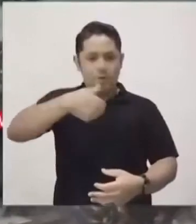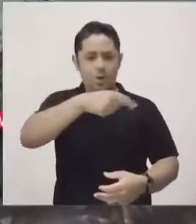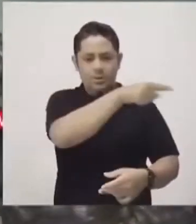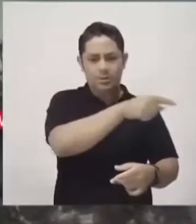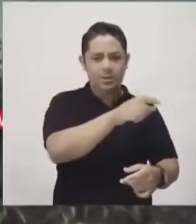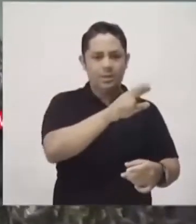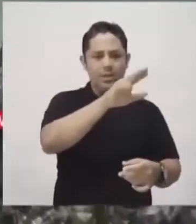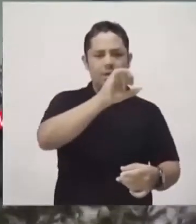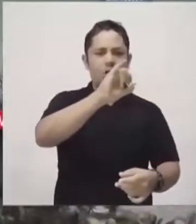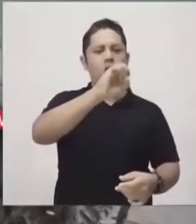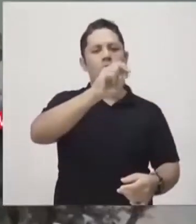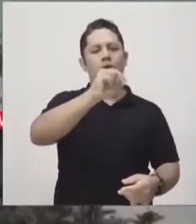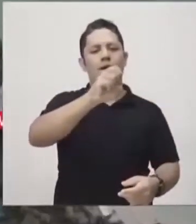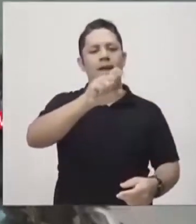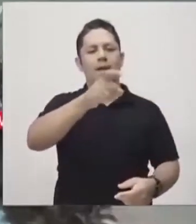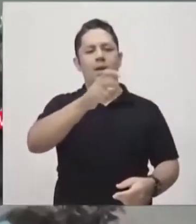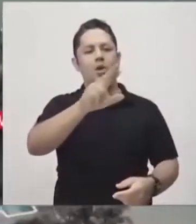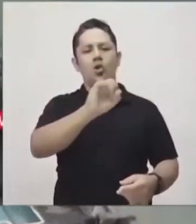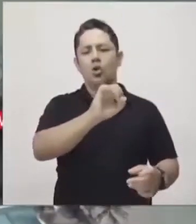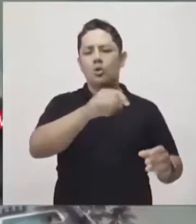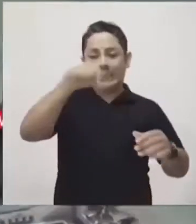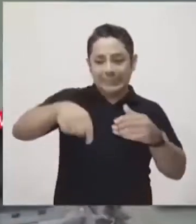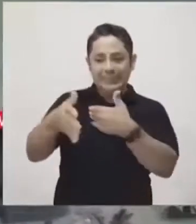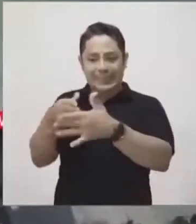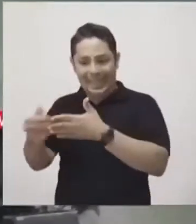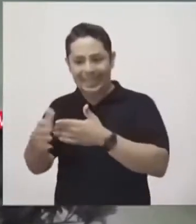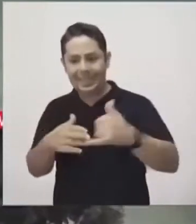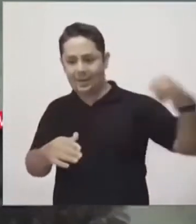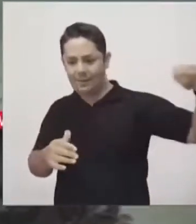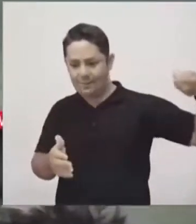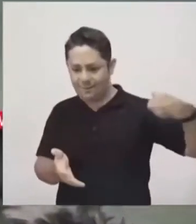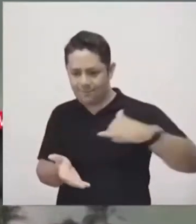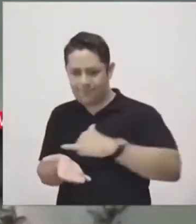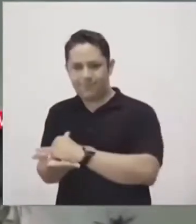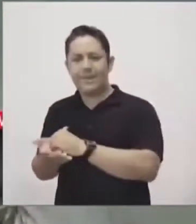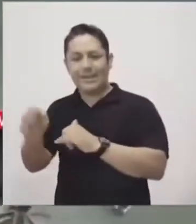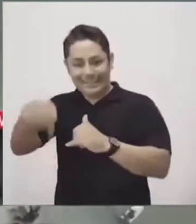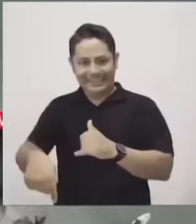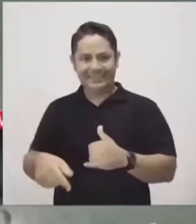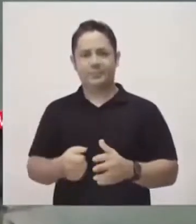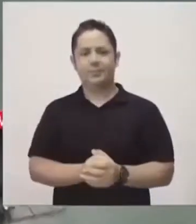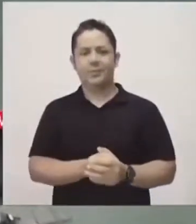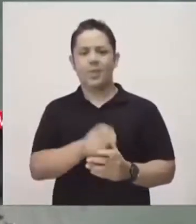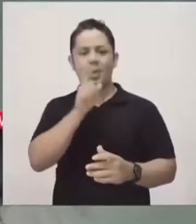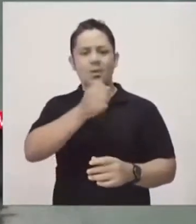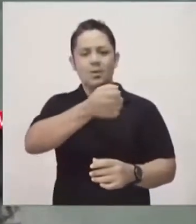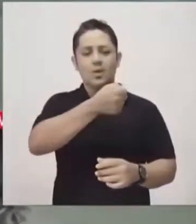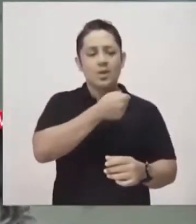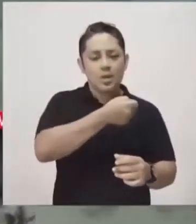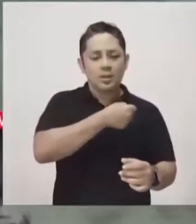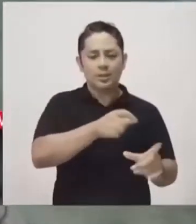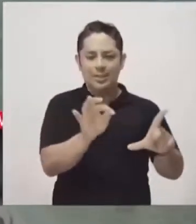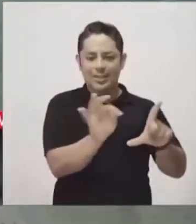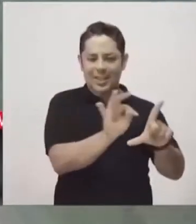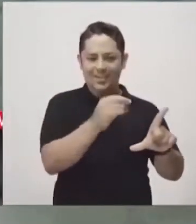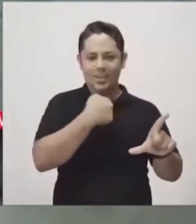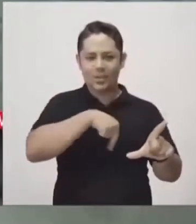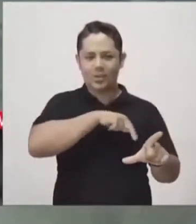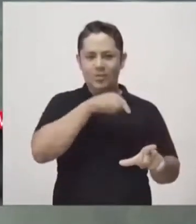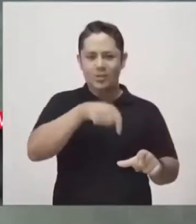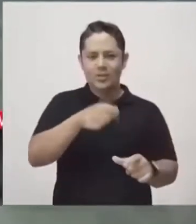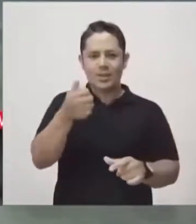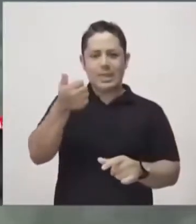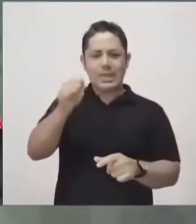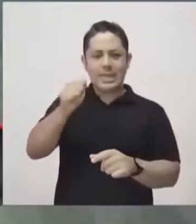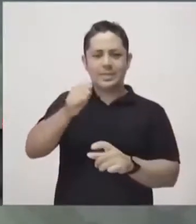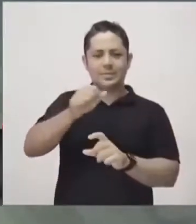Sebastián Ospina señaló los acercamientos que ha tenido el gobierno departamental con otras regiones para la reactivación de vuelos en las islas. Ya se ha hecho un